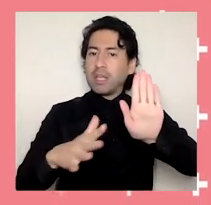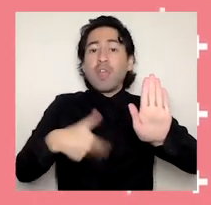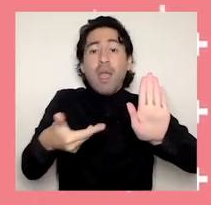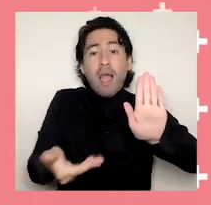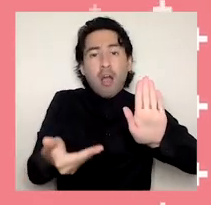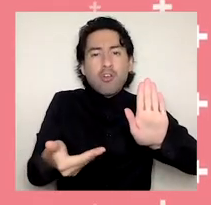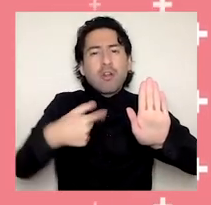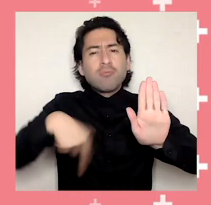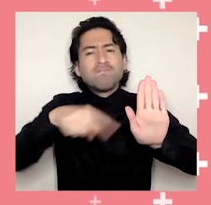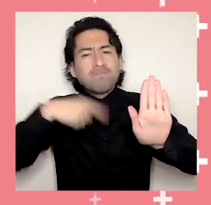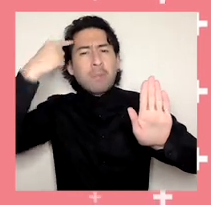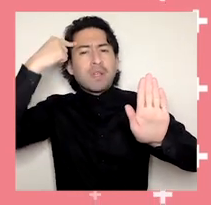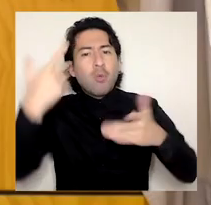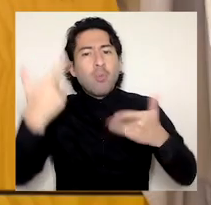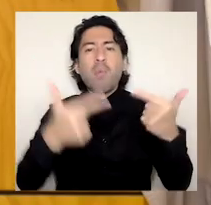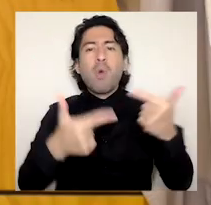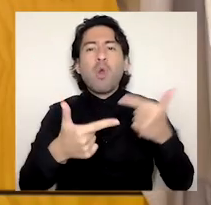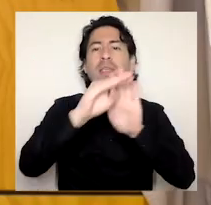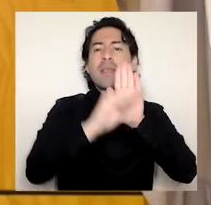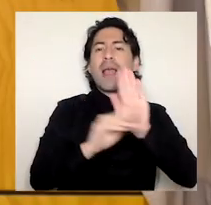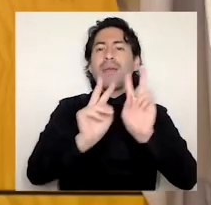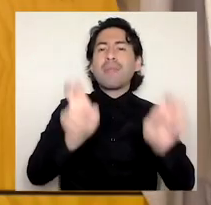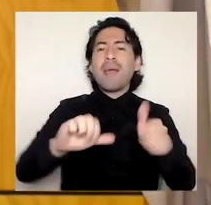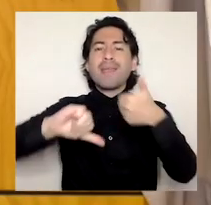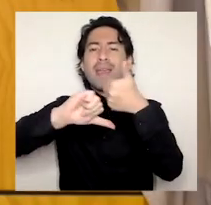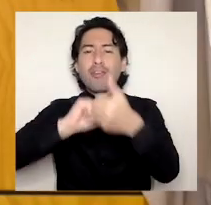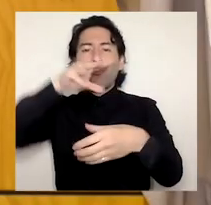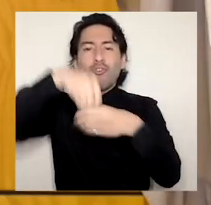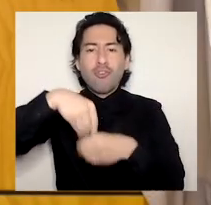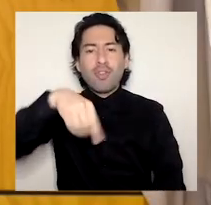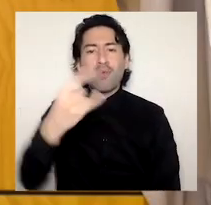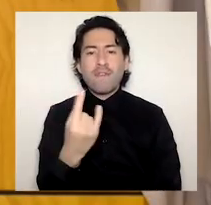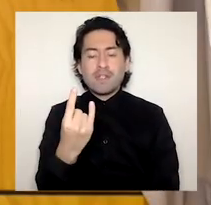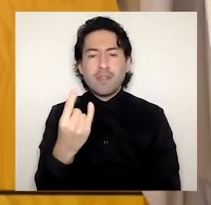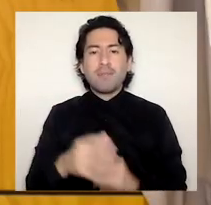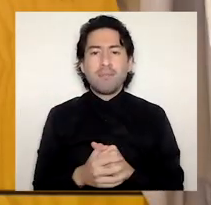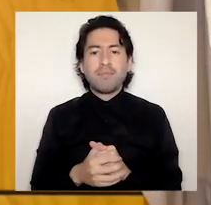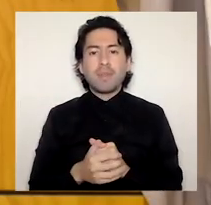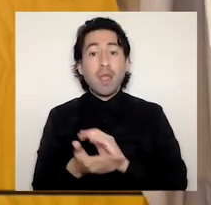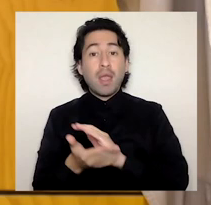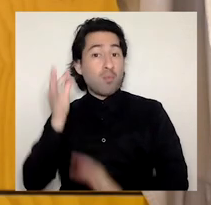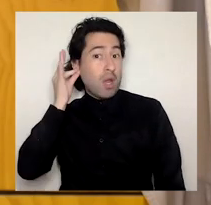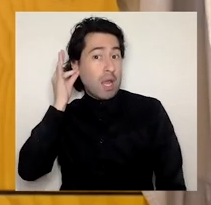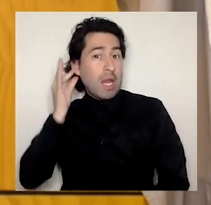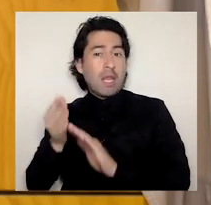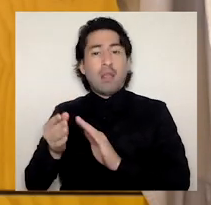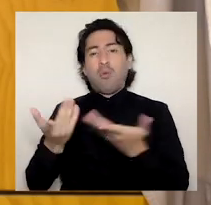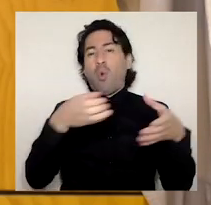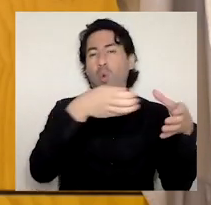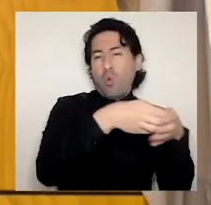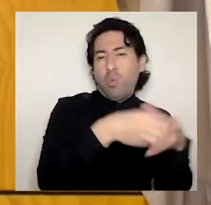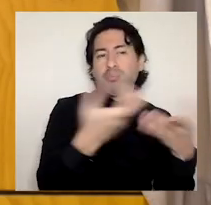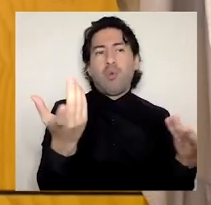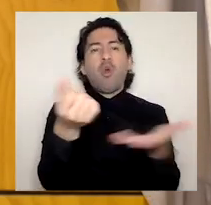al interior de nuestra universidad. A todas las mujeres, grupos y organizaciones que contribuyeron